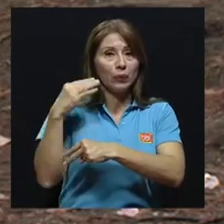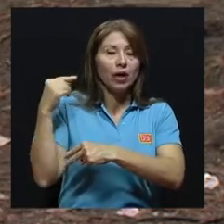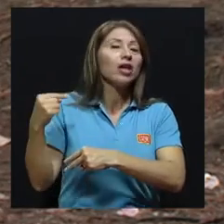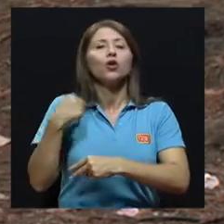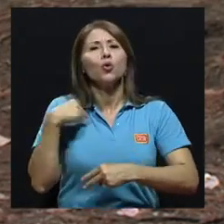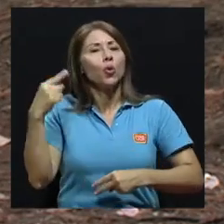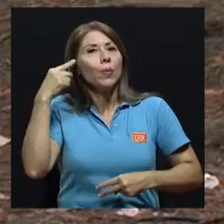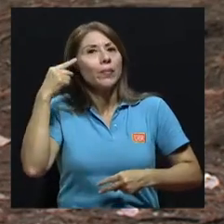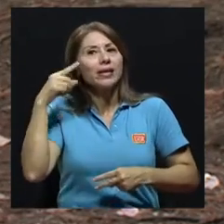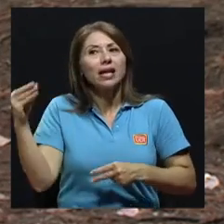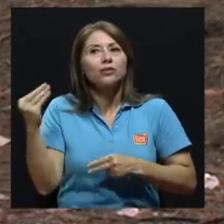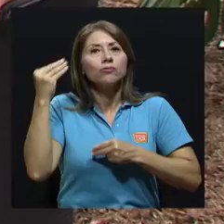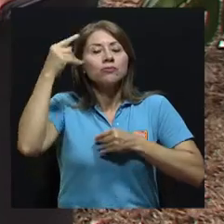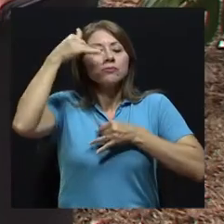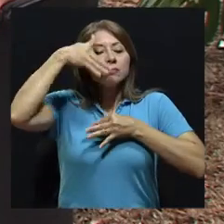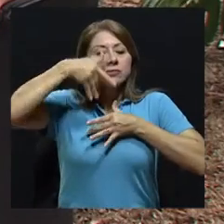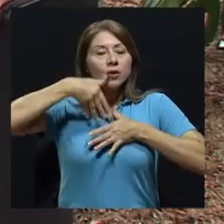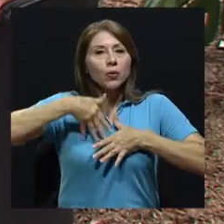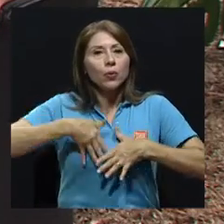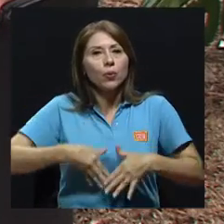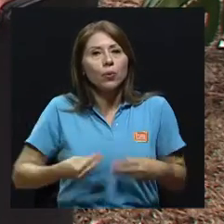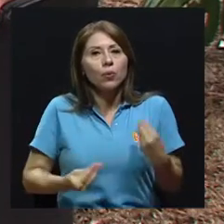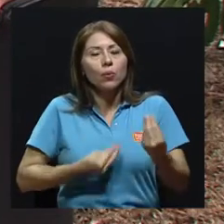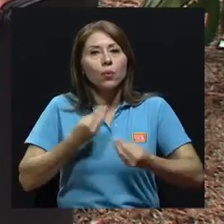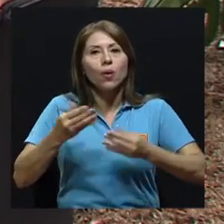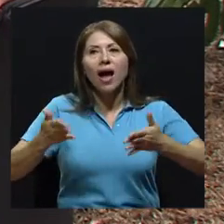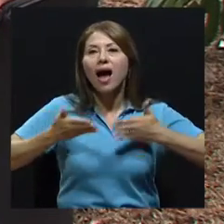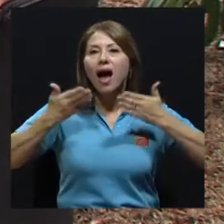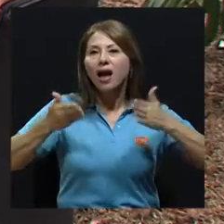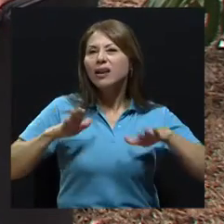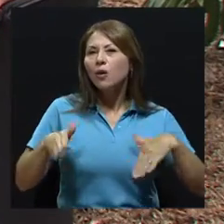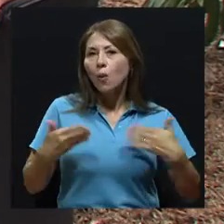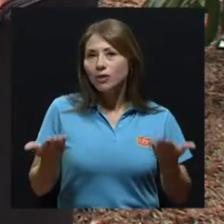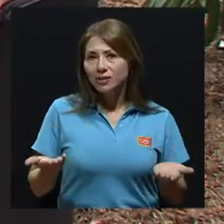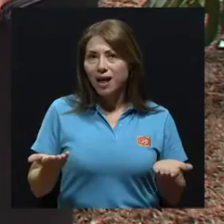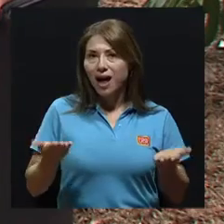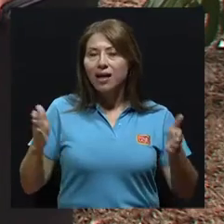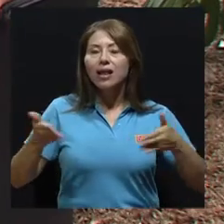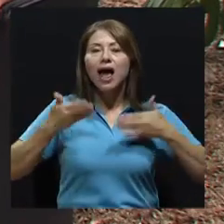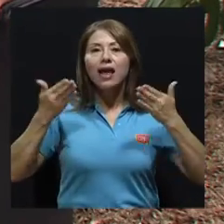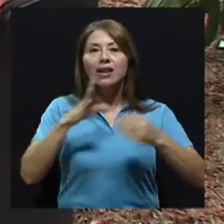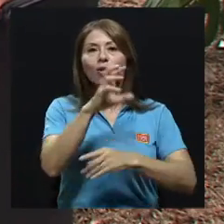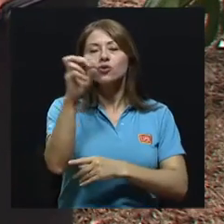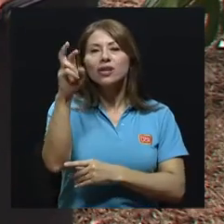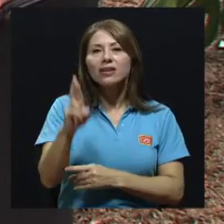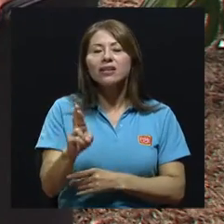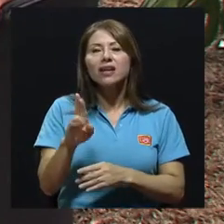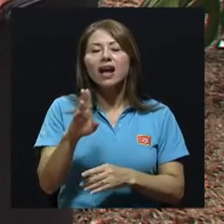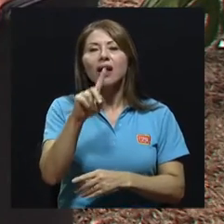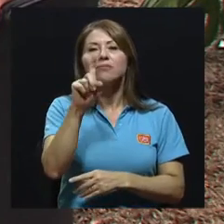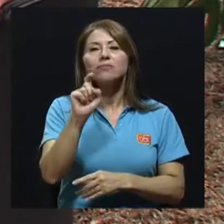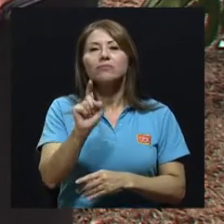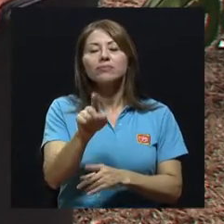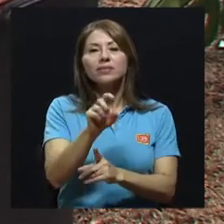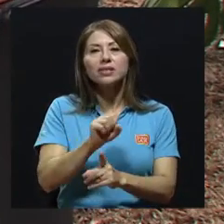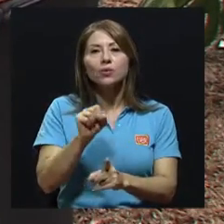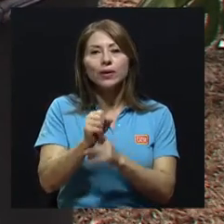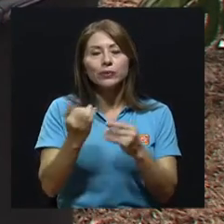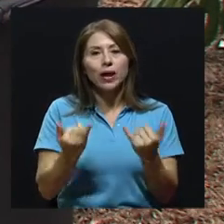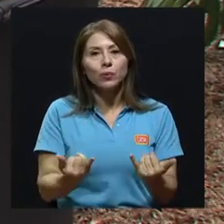va a llegar a todo nuestro organismo. Félix, ¿y cómo está el aire? Y el aire en Costa Rica, yo quisiera ver cómo es la situación actual.